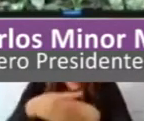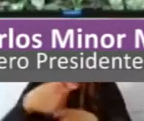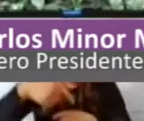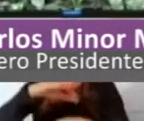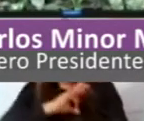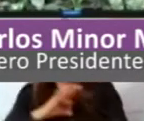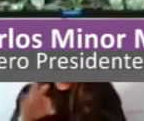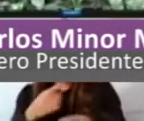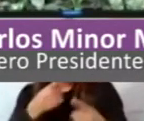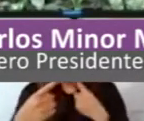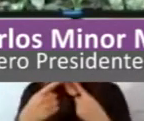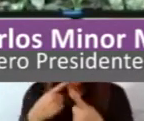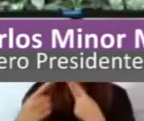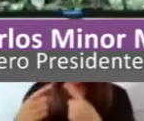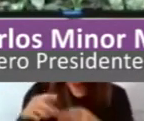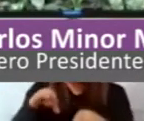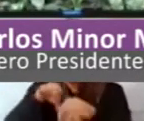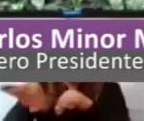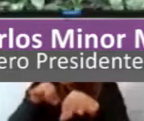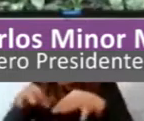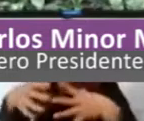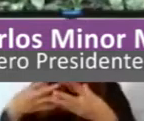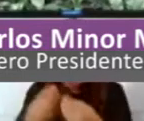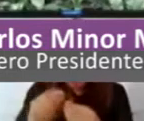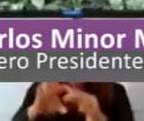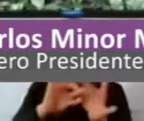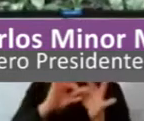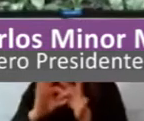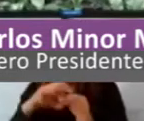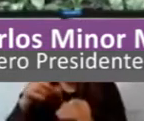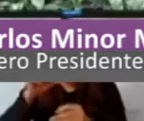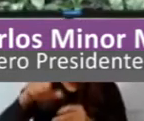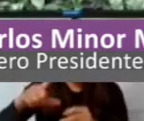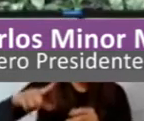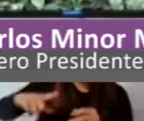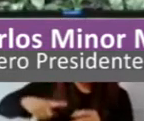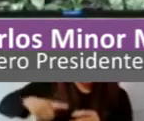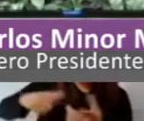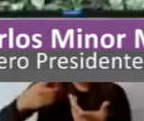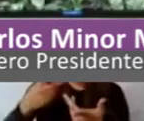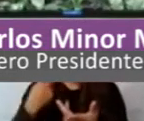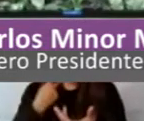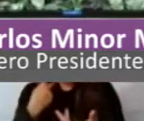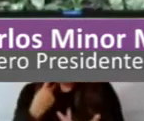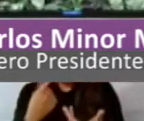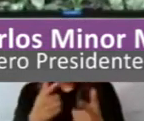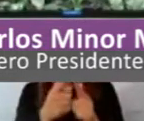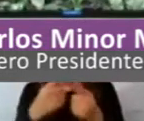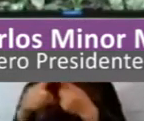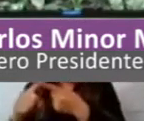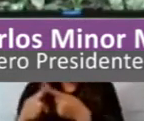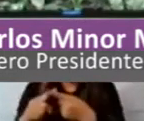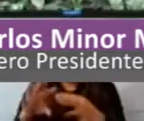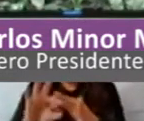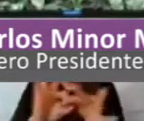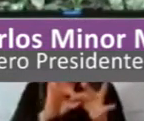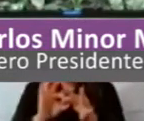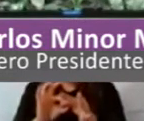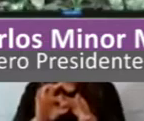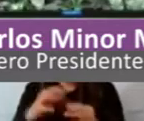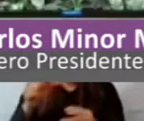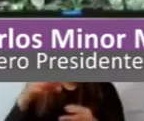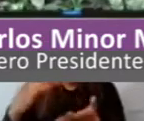continuar trabajando de forma coordinada con los poderes e institutos políticos, así como quienes han fungido como nuestros aliados